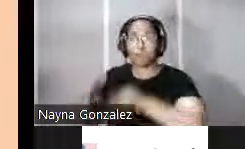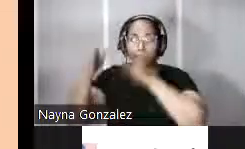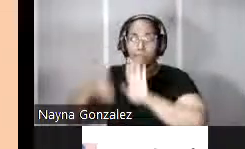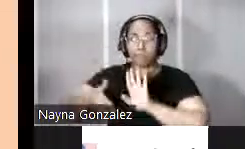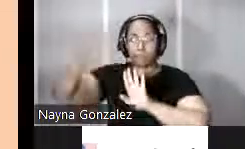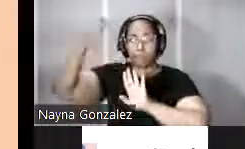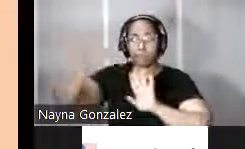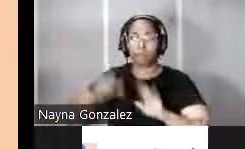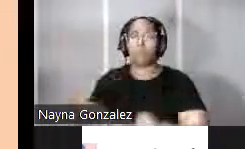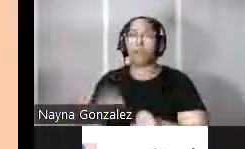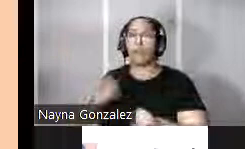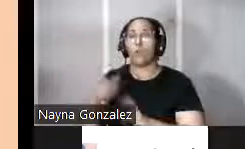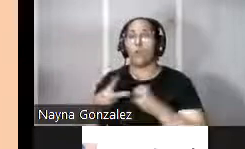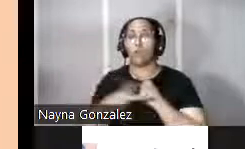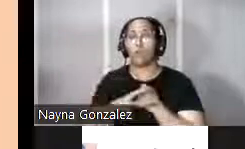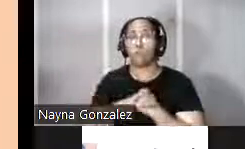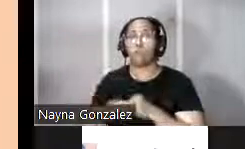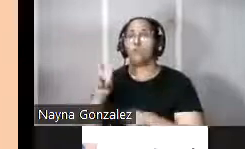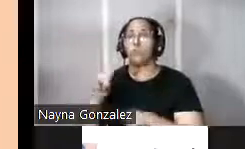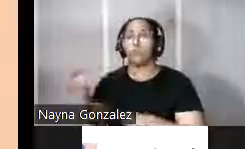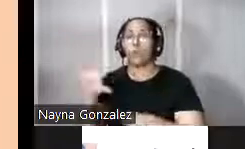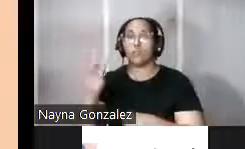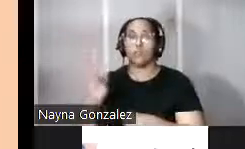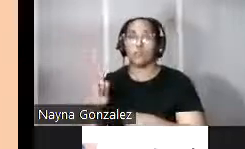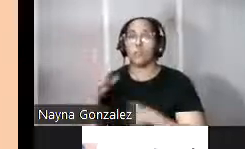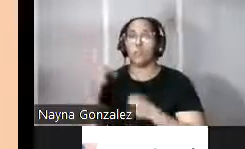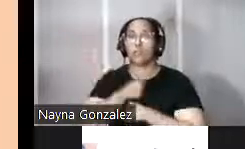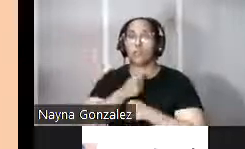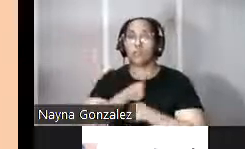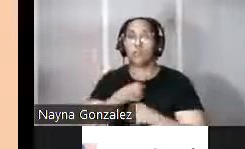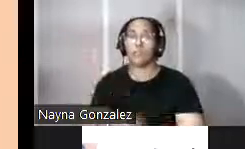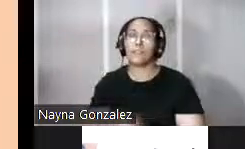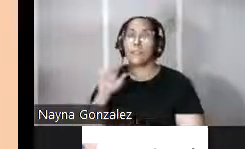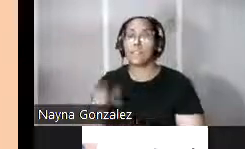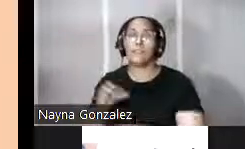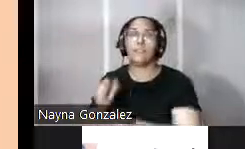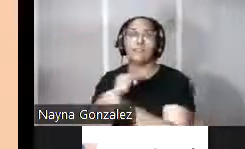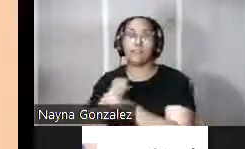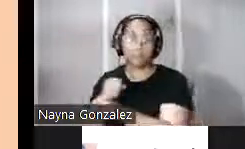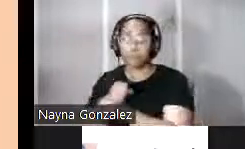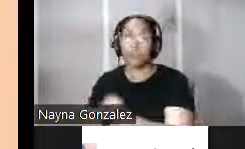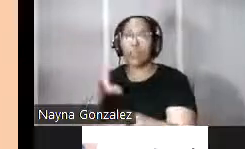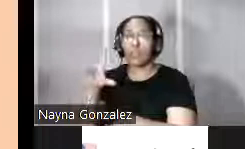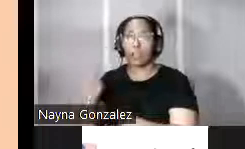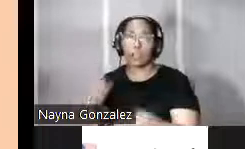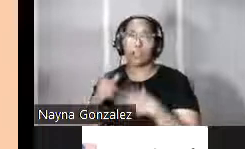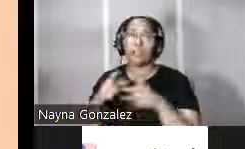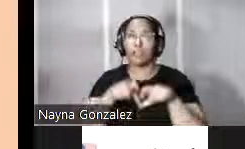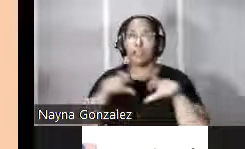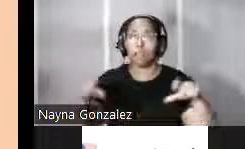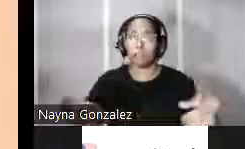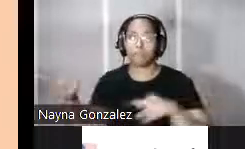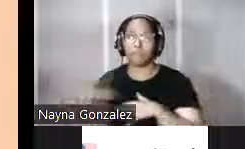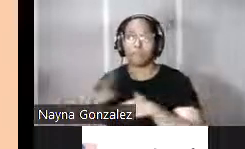alojar a una guarnición de 250 soldados y estaría defendida por unas 30 piezas de artillería de